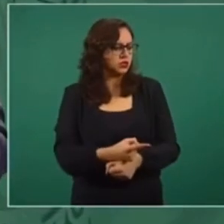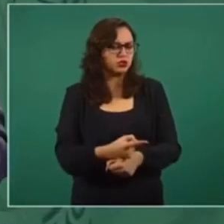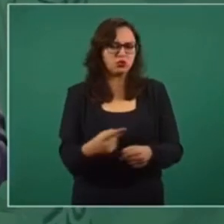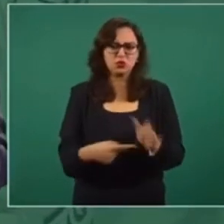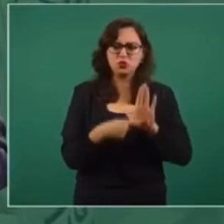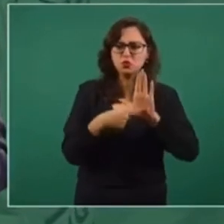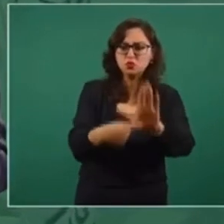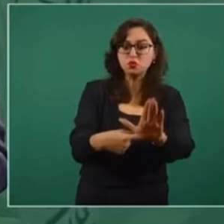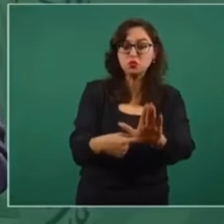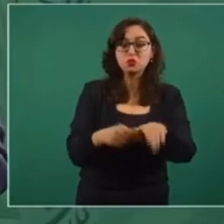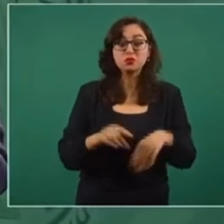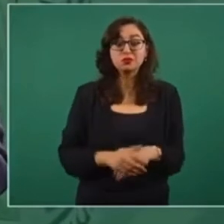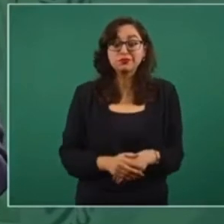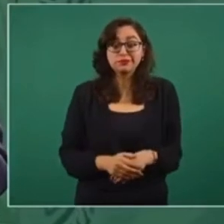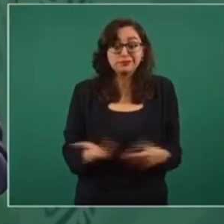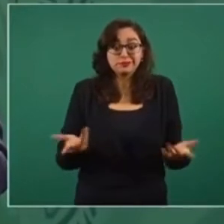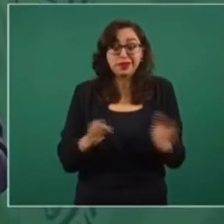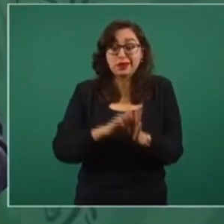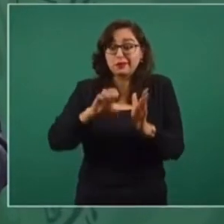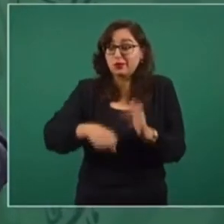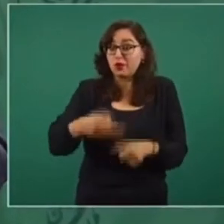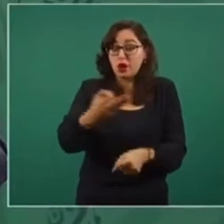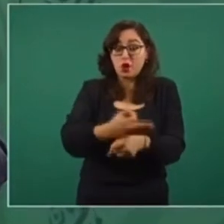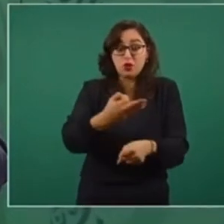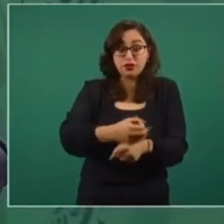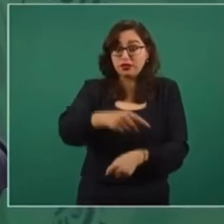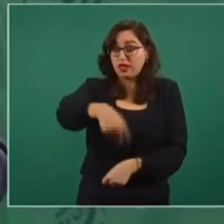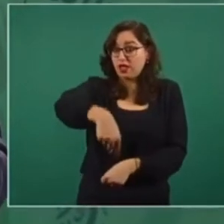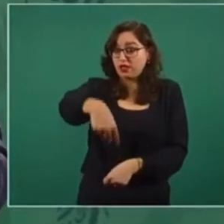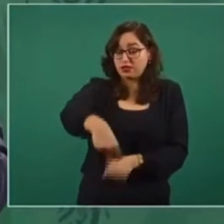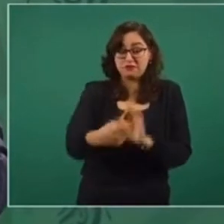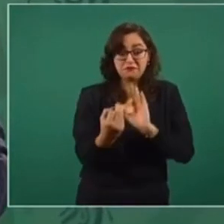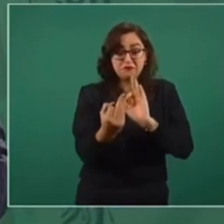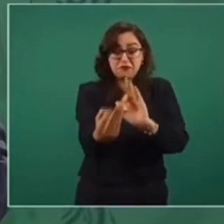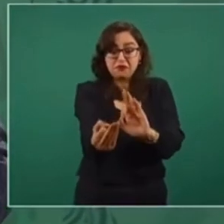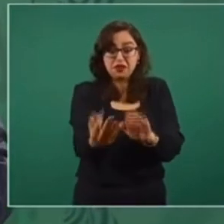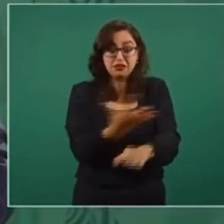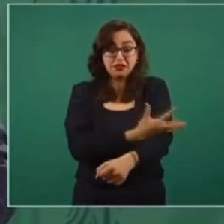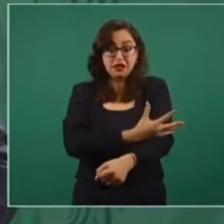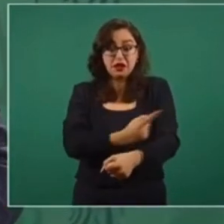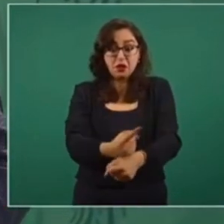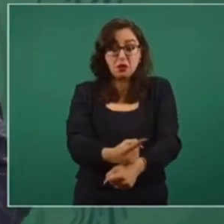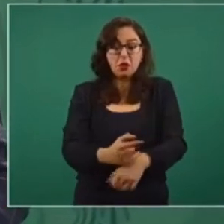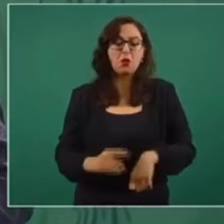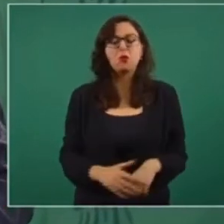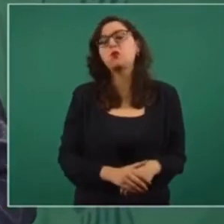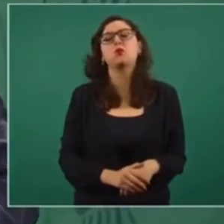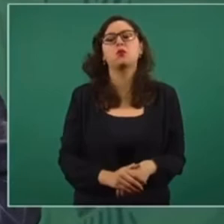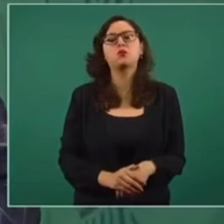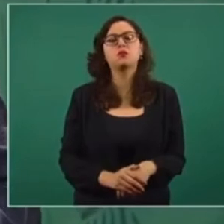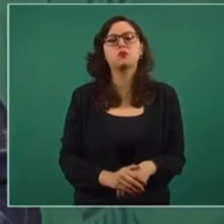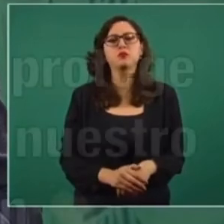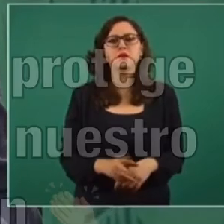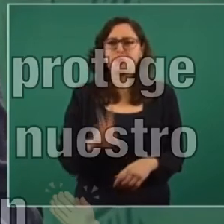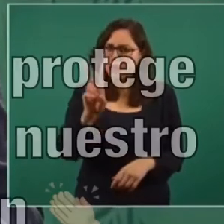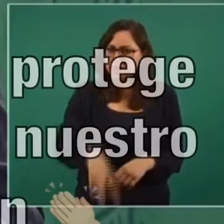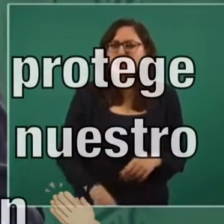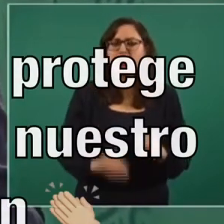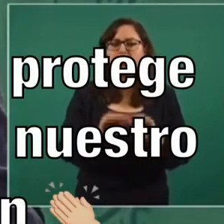Este es un ejercicio de rendición de cuentas. ¿Por qué digo que es transparente? Porque allá por los años de